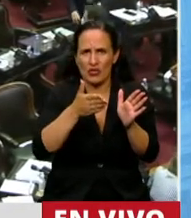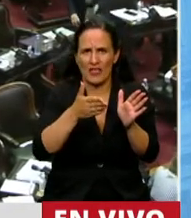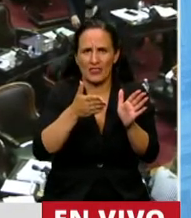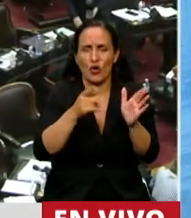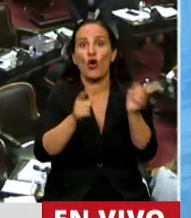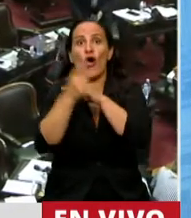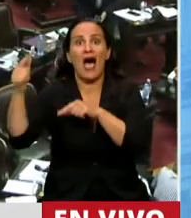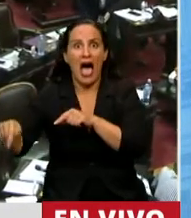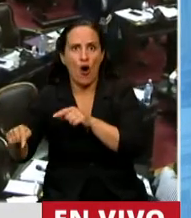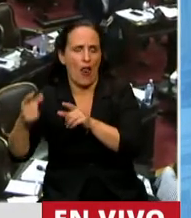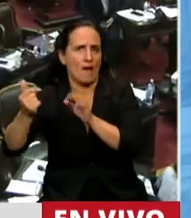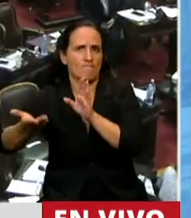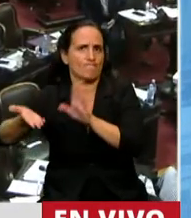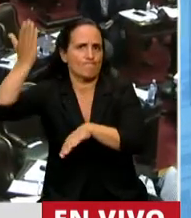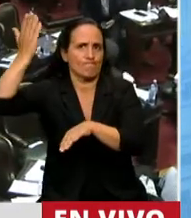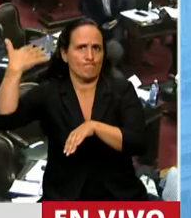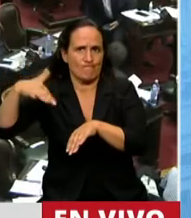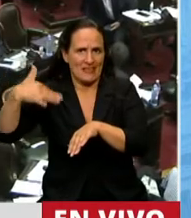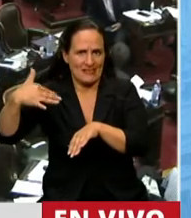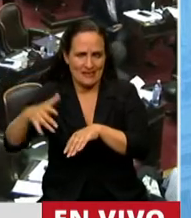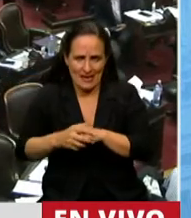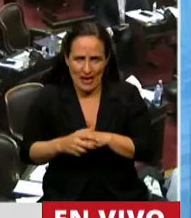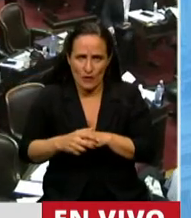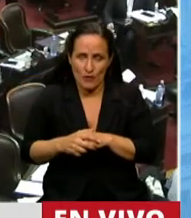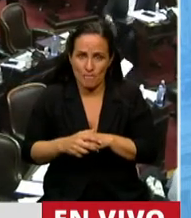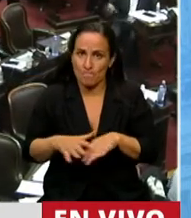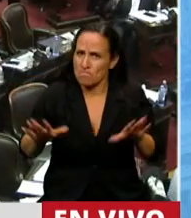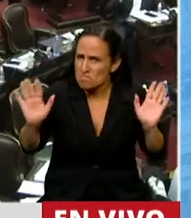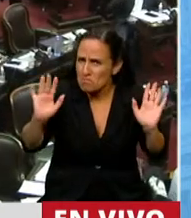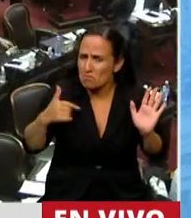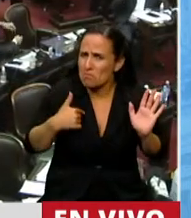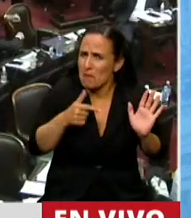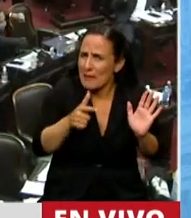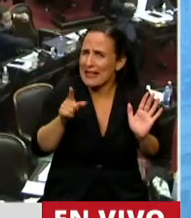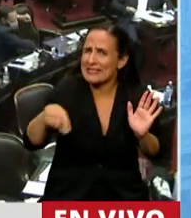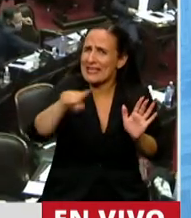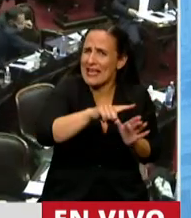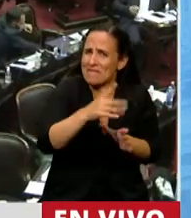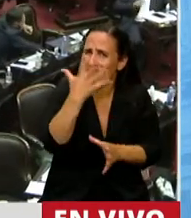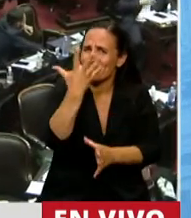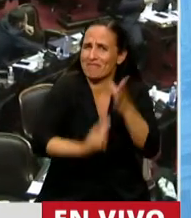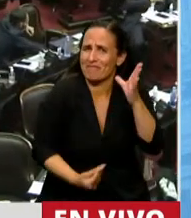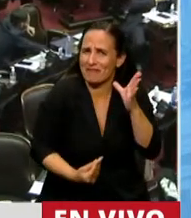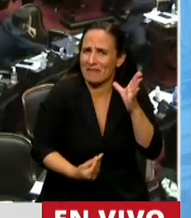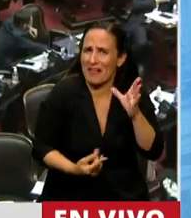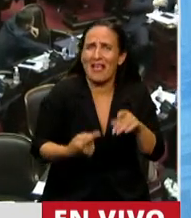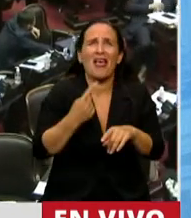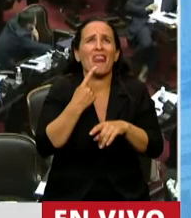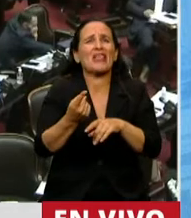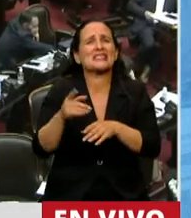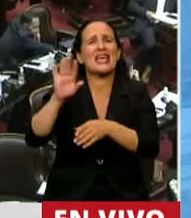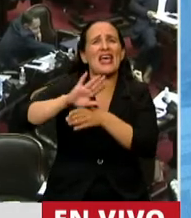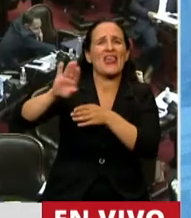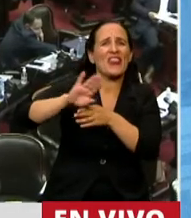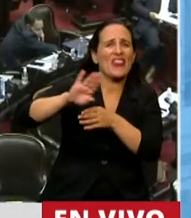era carísima. Quiero decir que voy a suponer que se trata de un error decir que la deuda fue